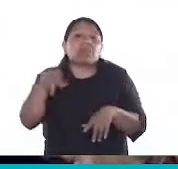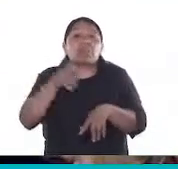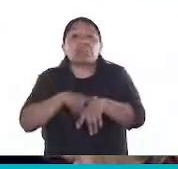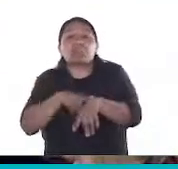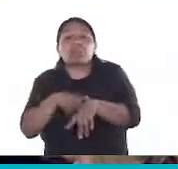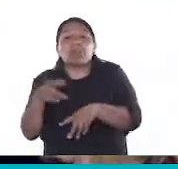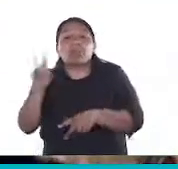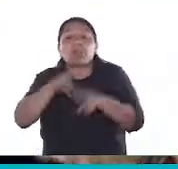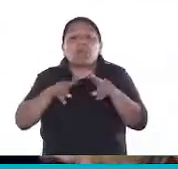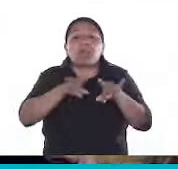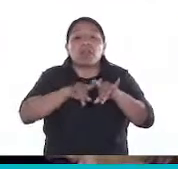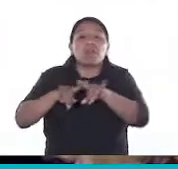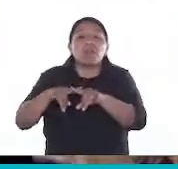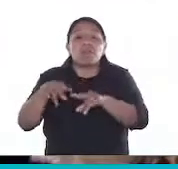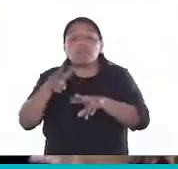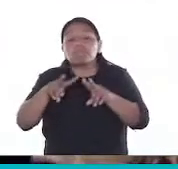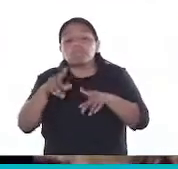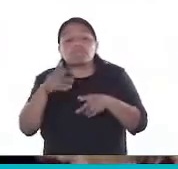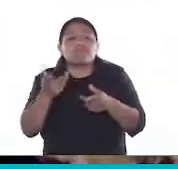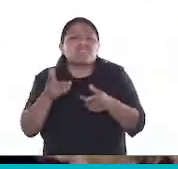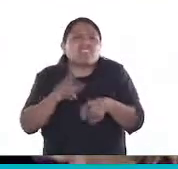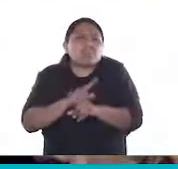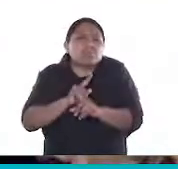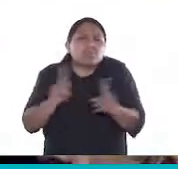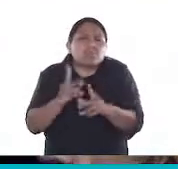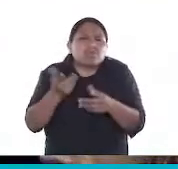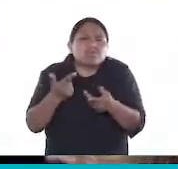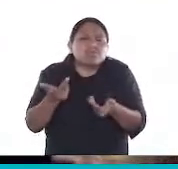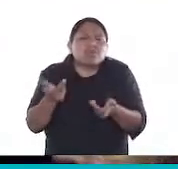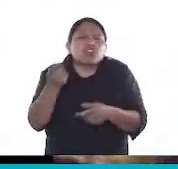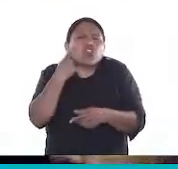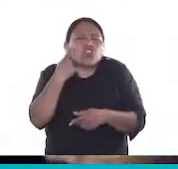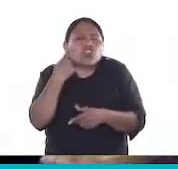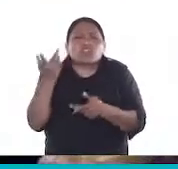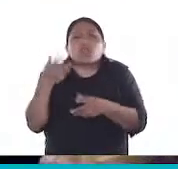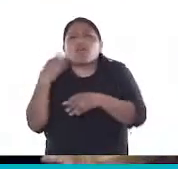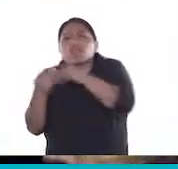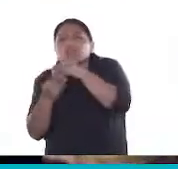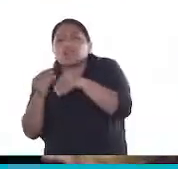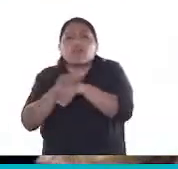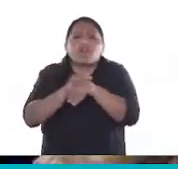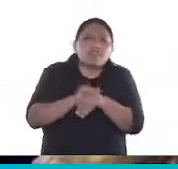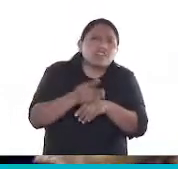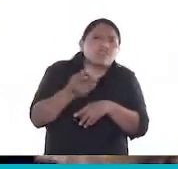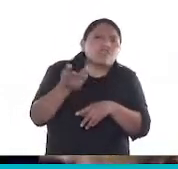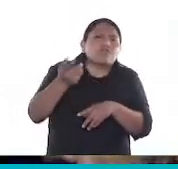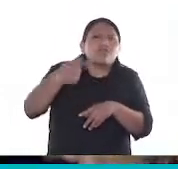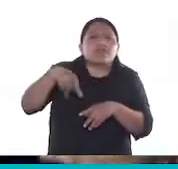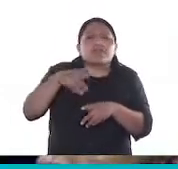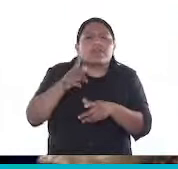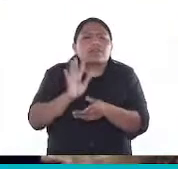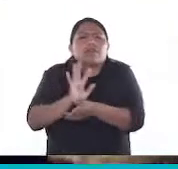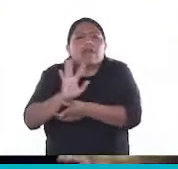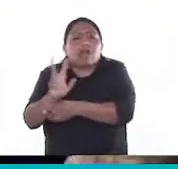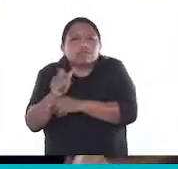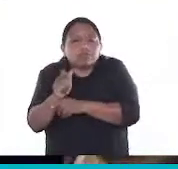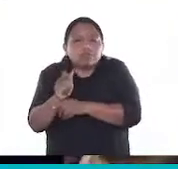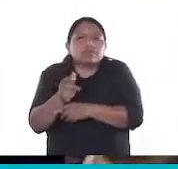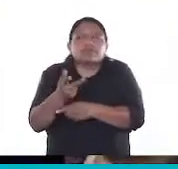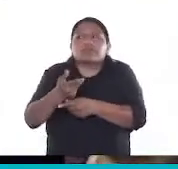y empieza a buscar en la web. Tampoco tiene sentido porque todos conocemos algún familiar, algún amigo que ha sido estafado.